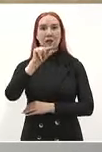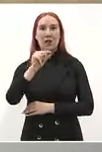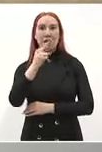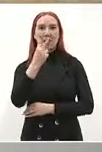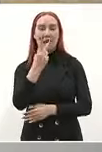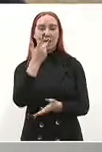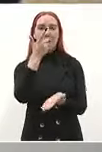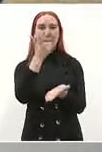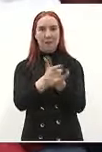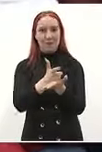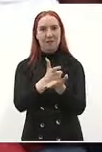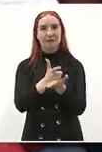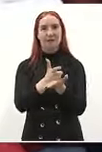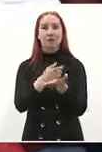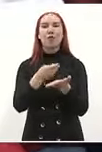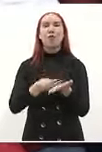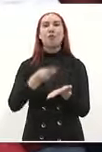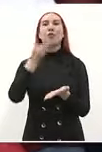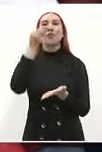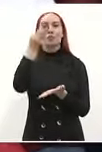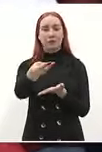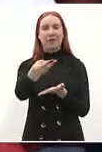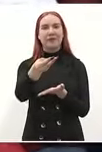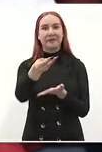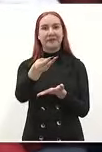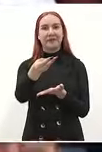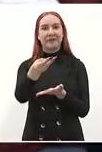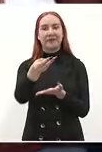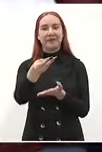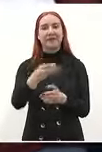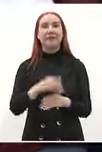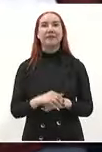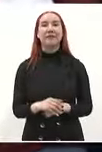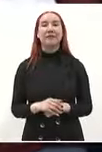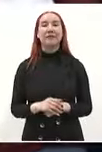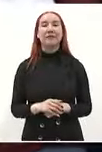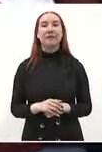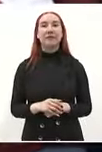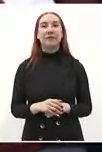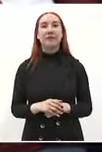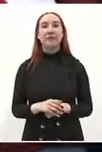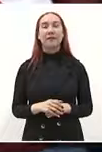pesos lo paga el pueblo un año